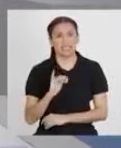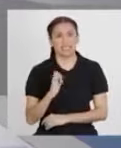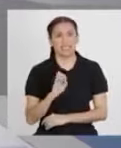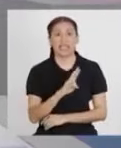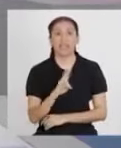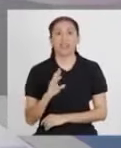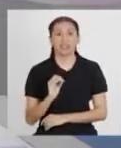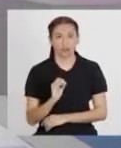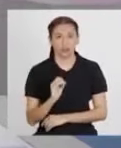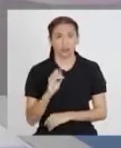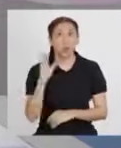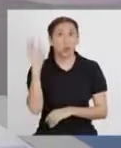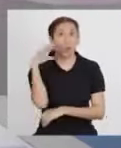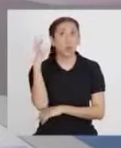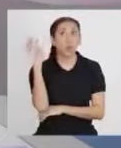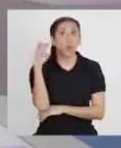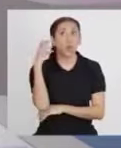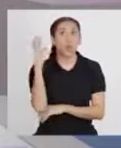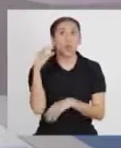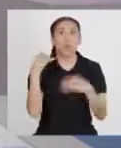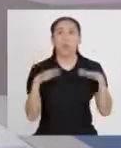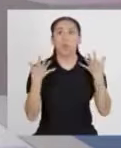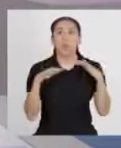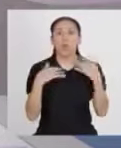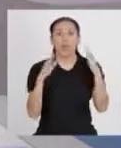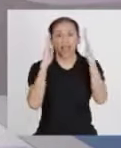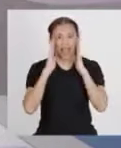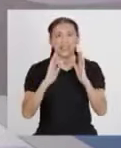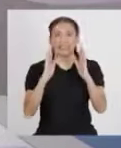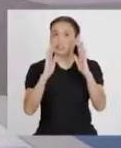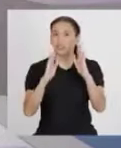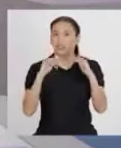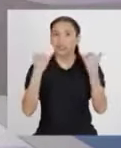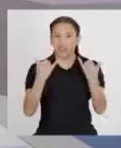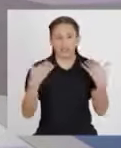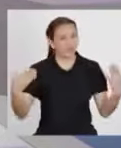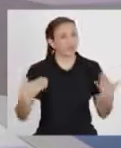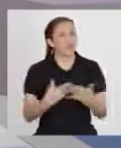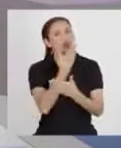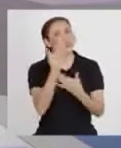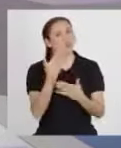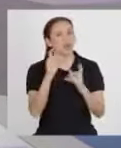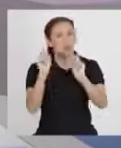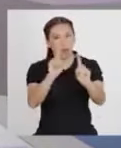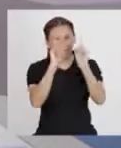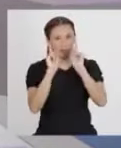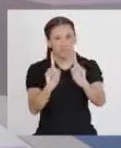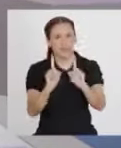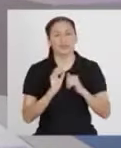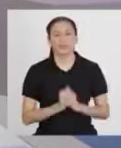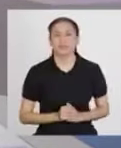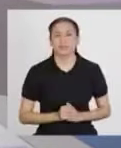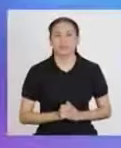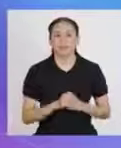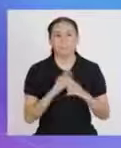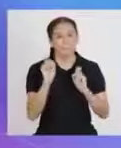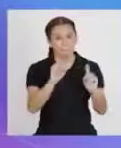¡Ah! ¡Atención! ¡Tenemos una nueva pregunta!